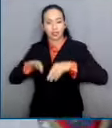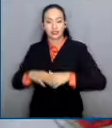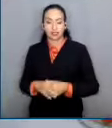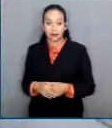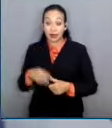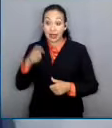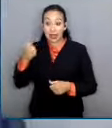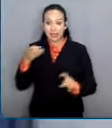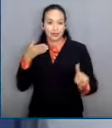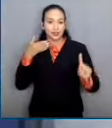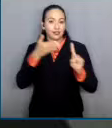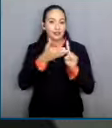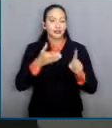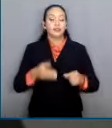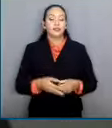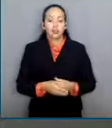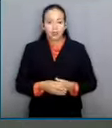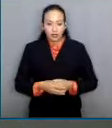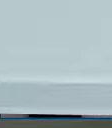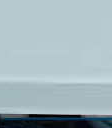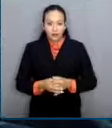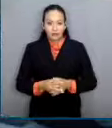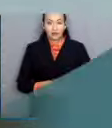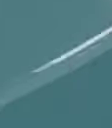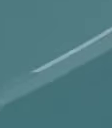para el Canal del Poder Judicial de la Federación.